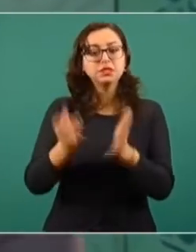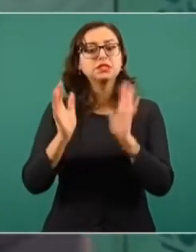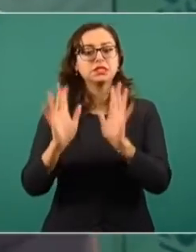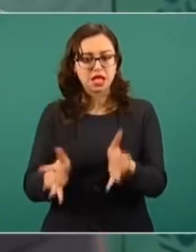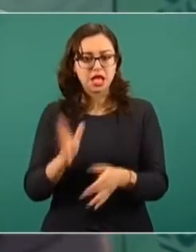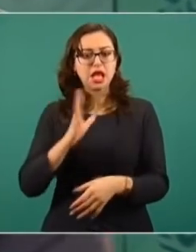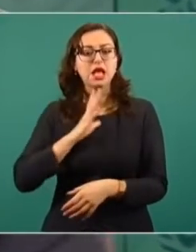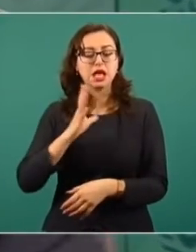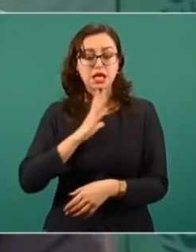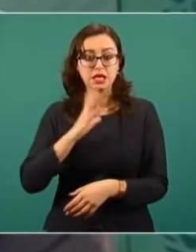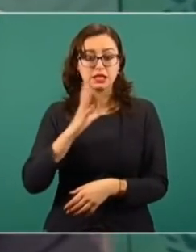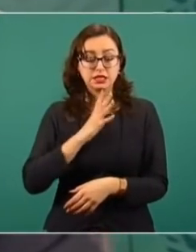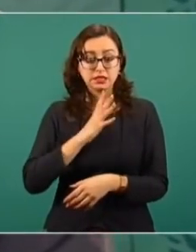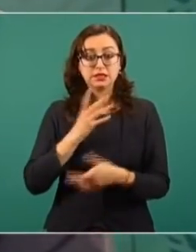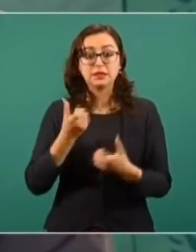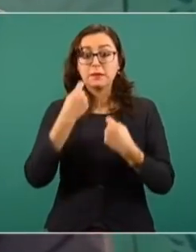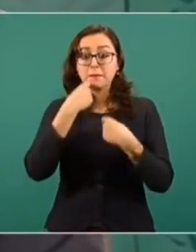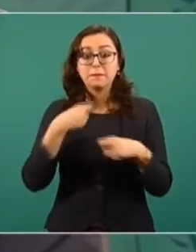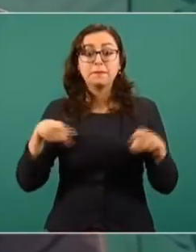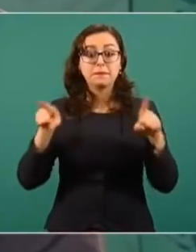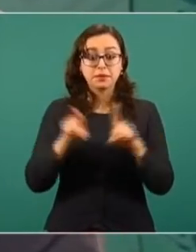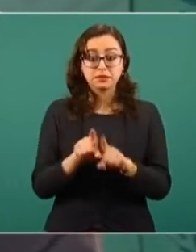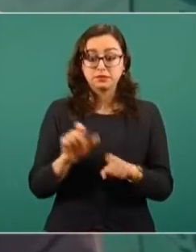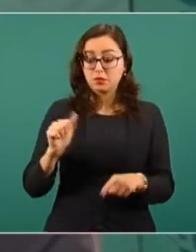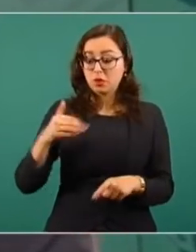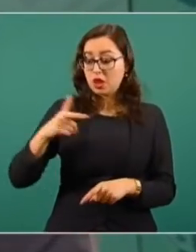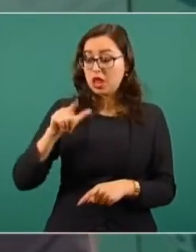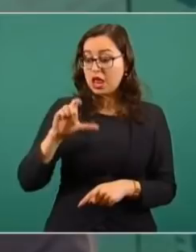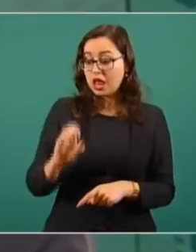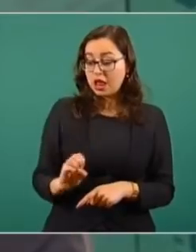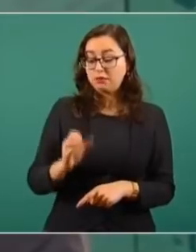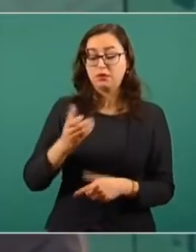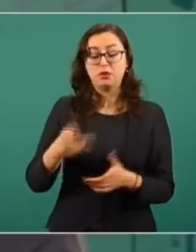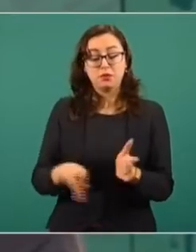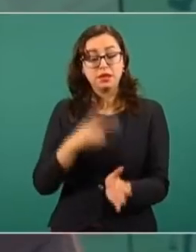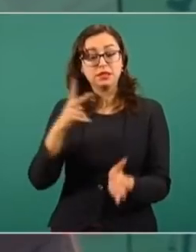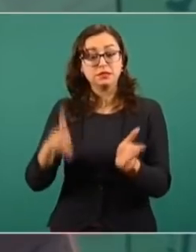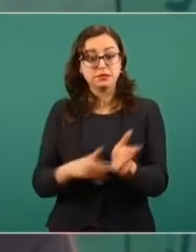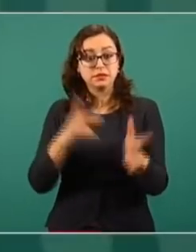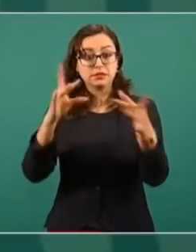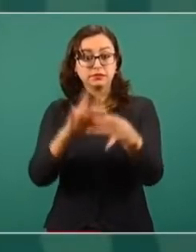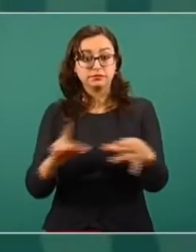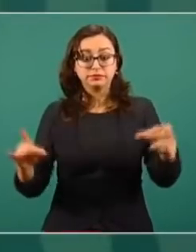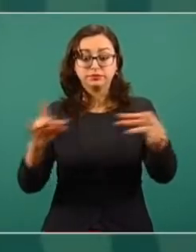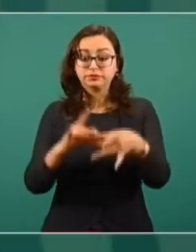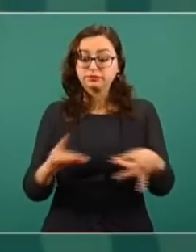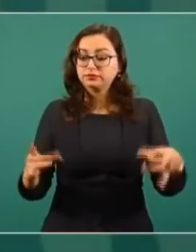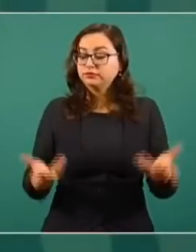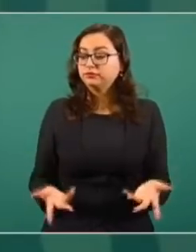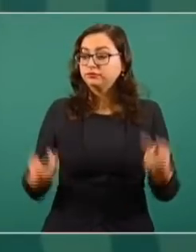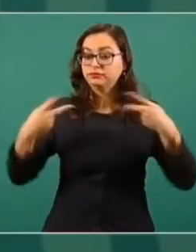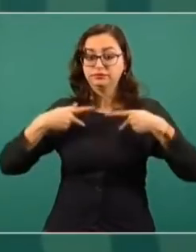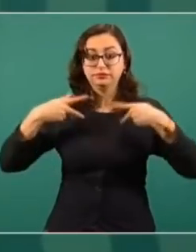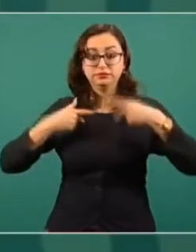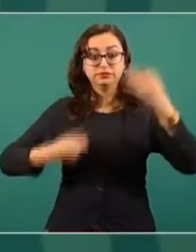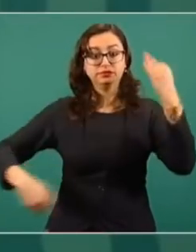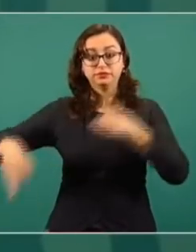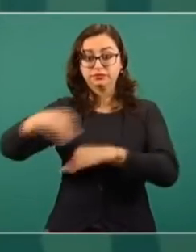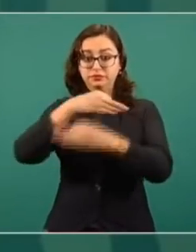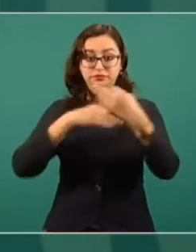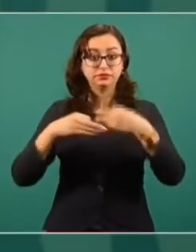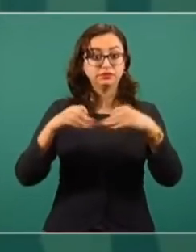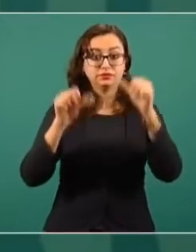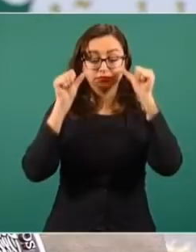dicho el presidente Andrés Manuel López Obrador, el buen manejo de los recursos nos permite atender a todas las personas y lo vamos a hacer.